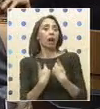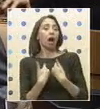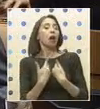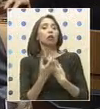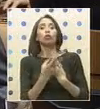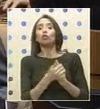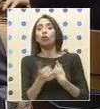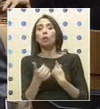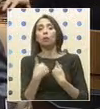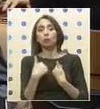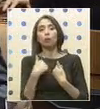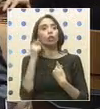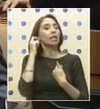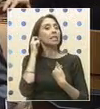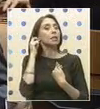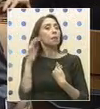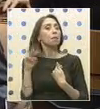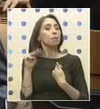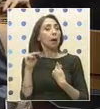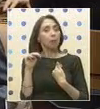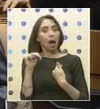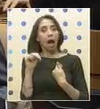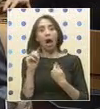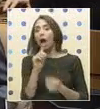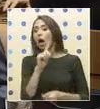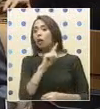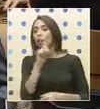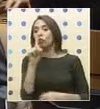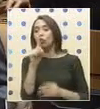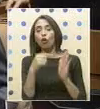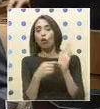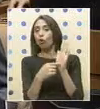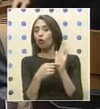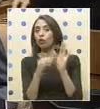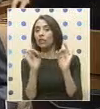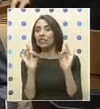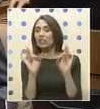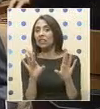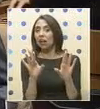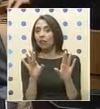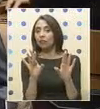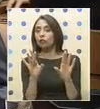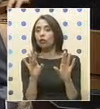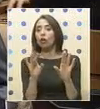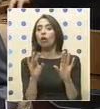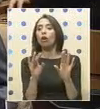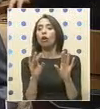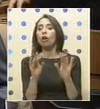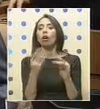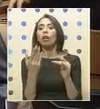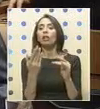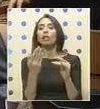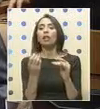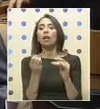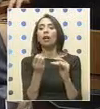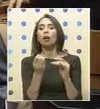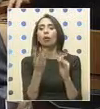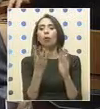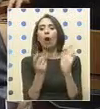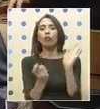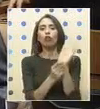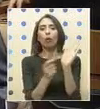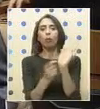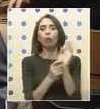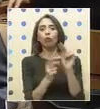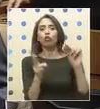de ser madre. Ni siquiera se estableció la famosa cantinela de los puntos de la ficha